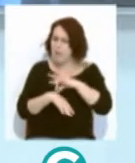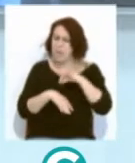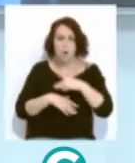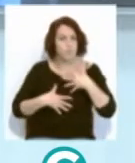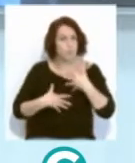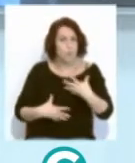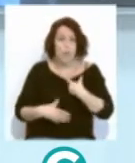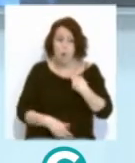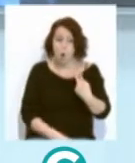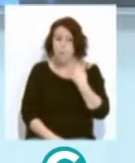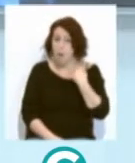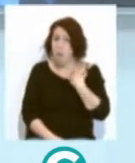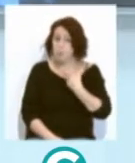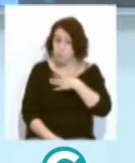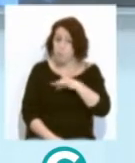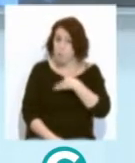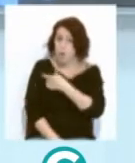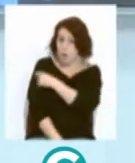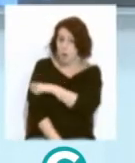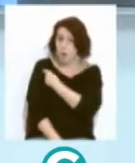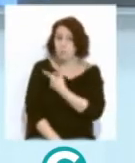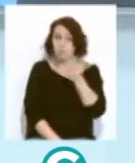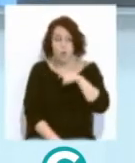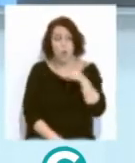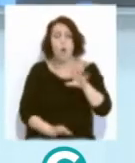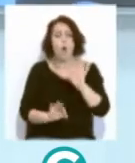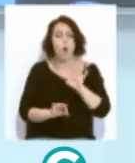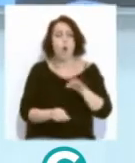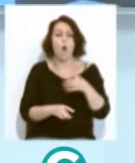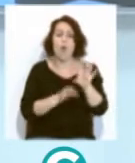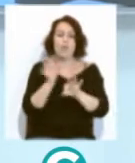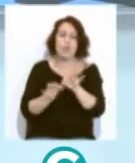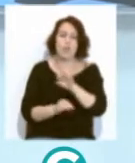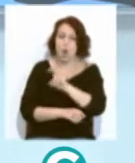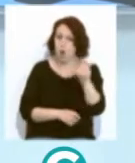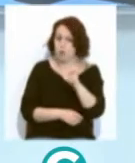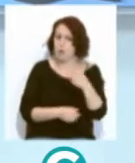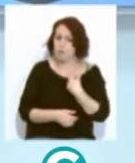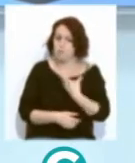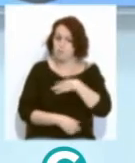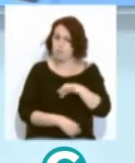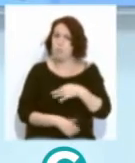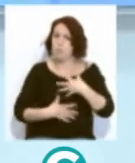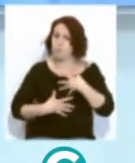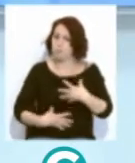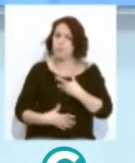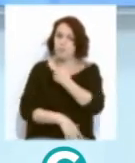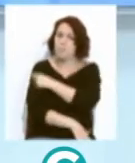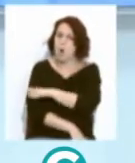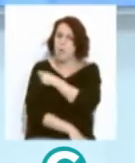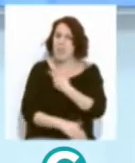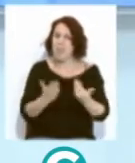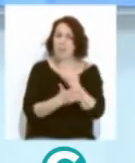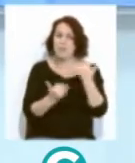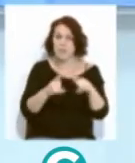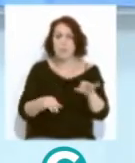voluntarios jubilados o no, y también pertenecientes a otras organizaciones que se ofrecen a vacunar también en festivos